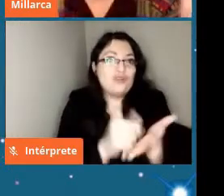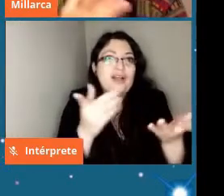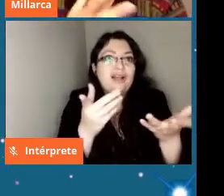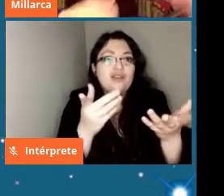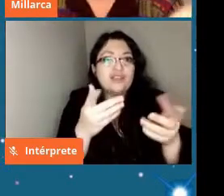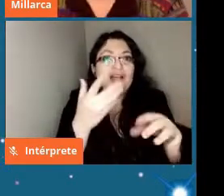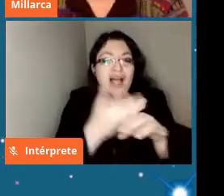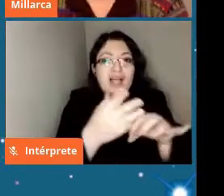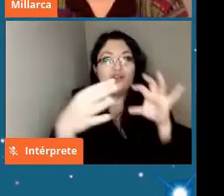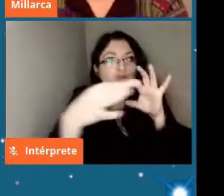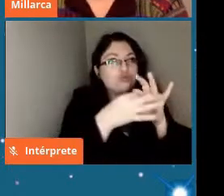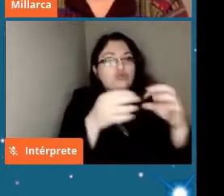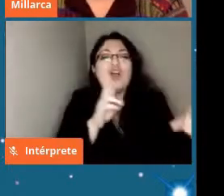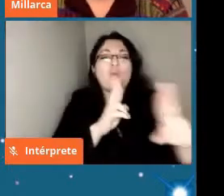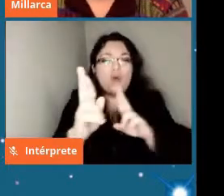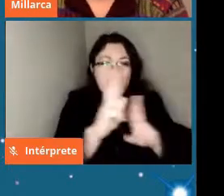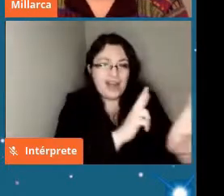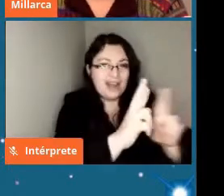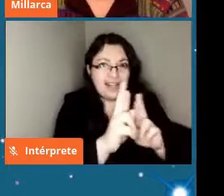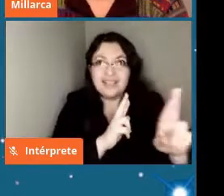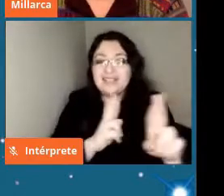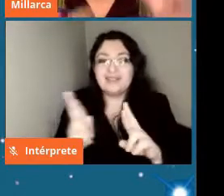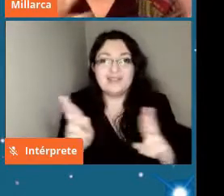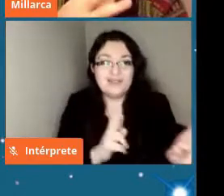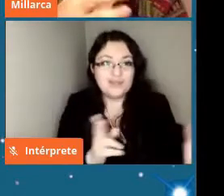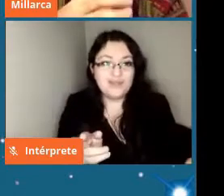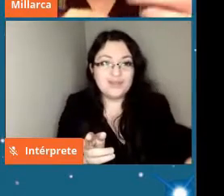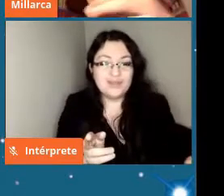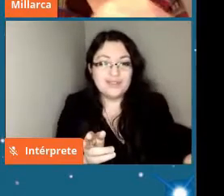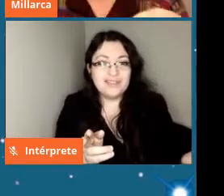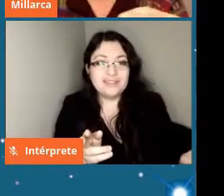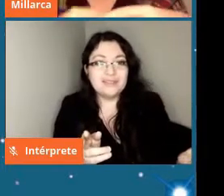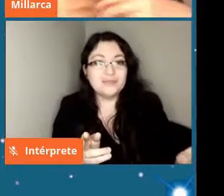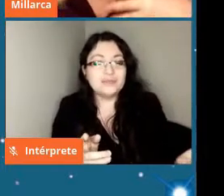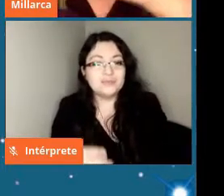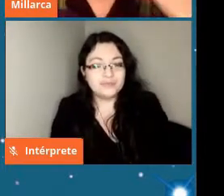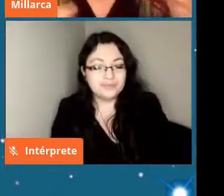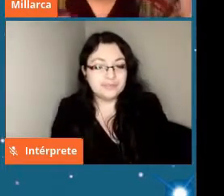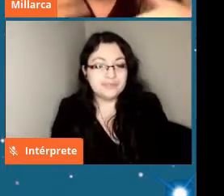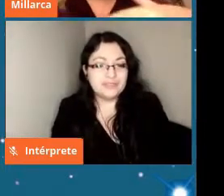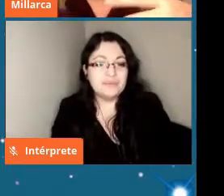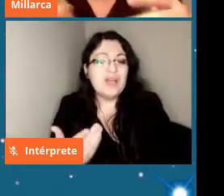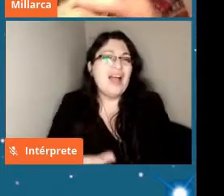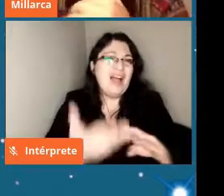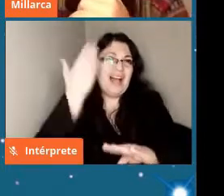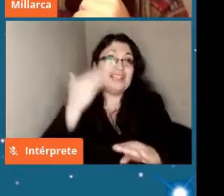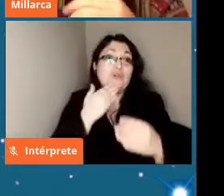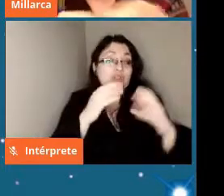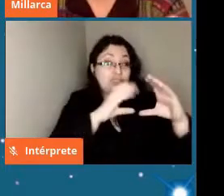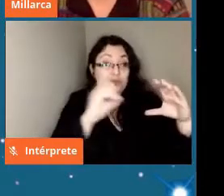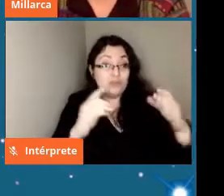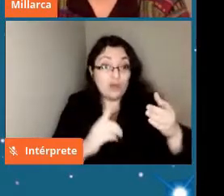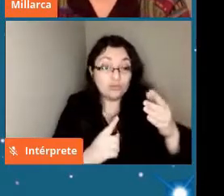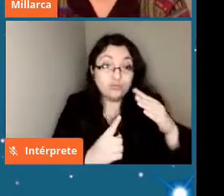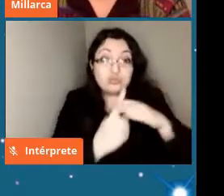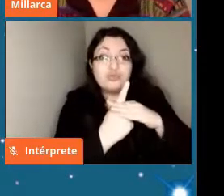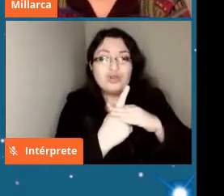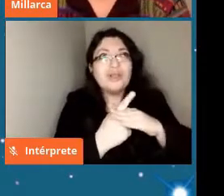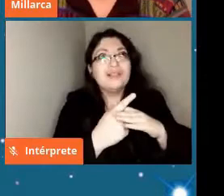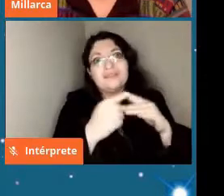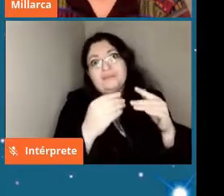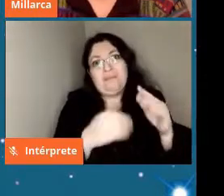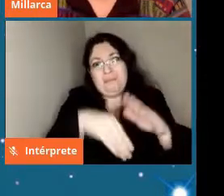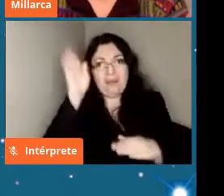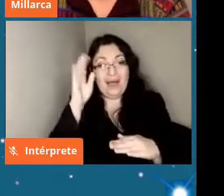de del sistema solar pero todavía ocurriendo de vez en cuando